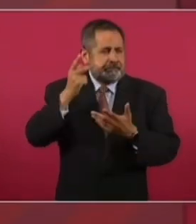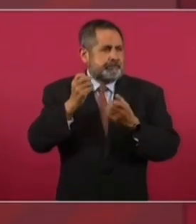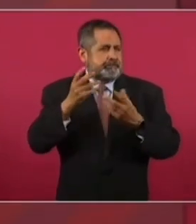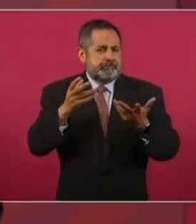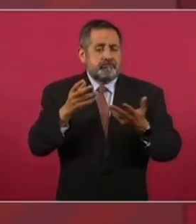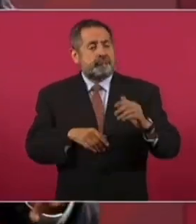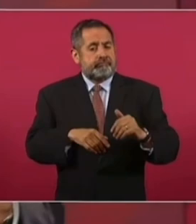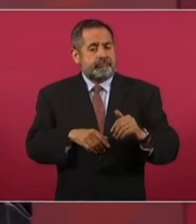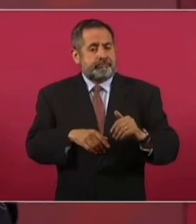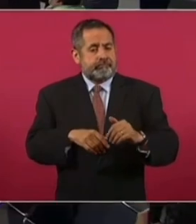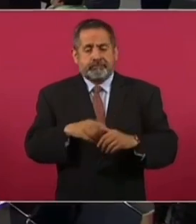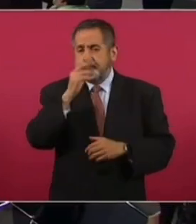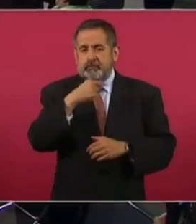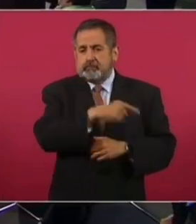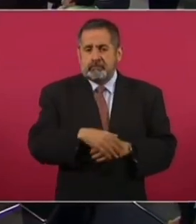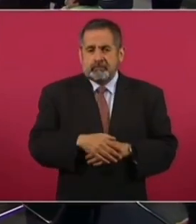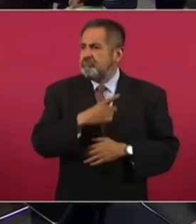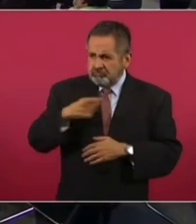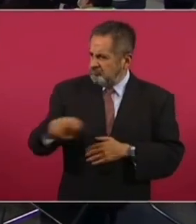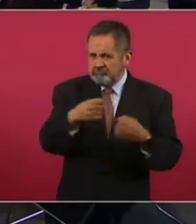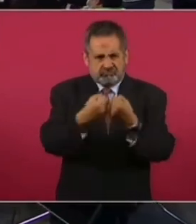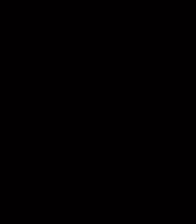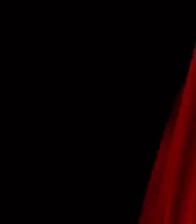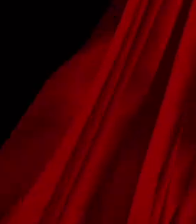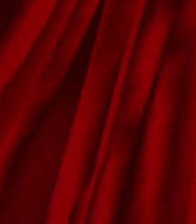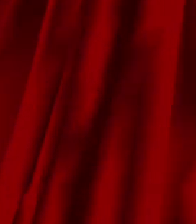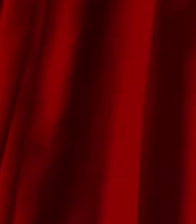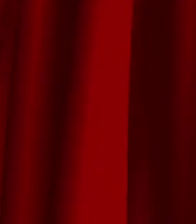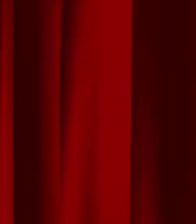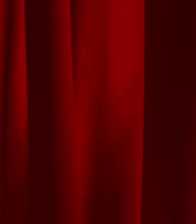pastor, decir que se debe responder la violencia con la violencia.